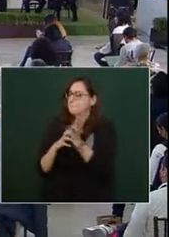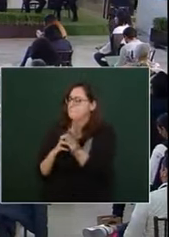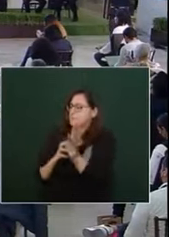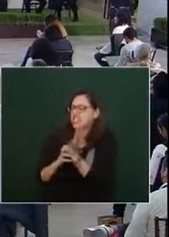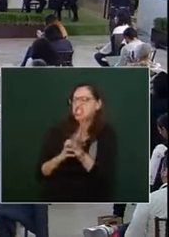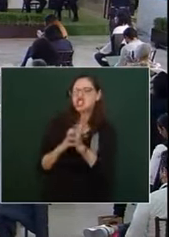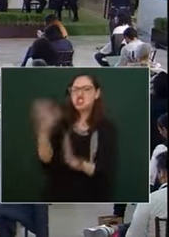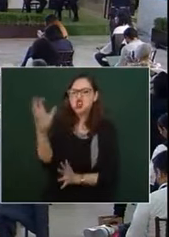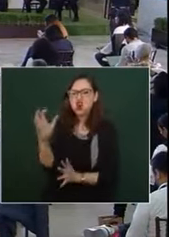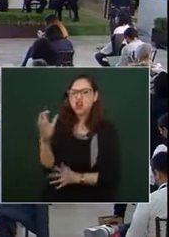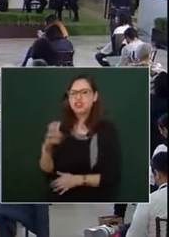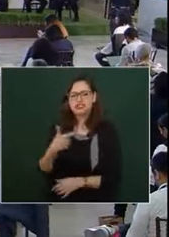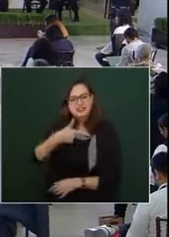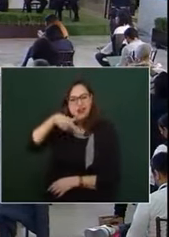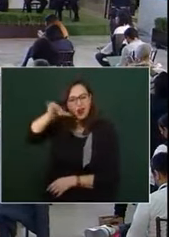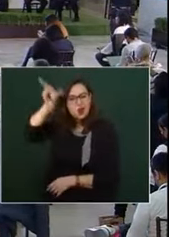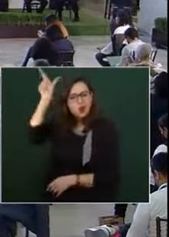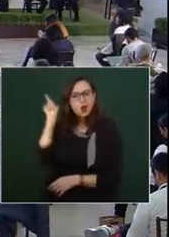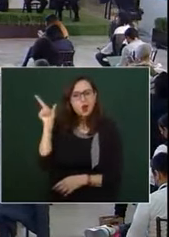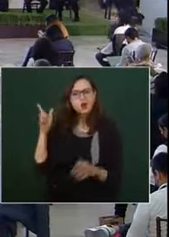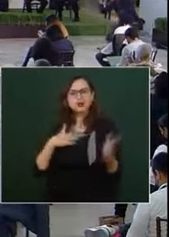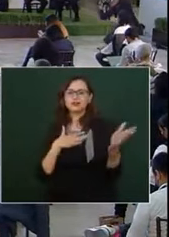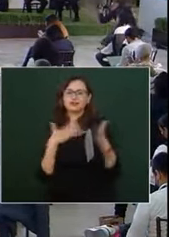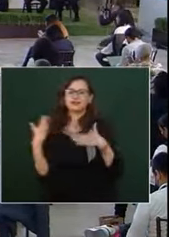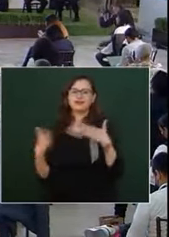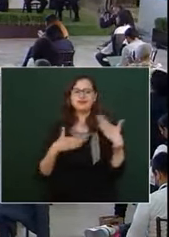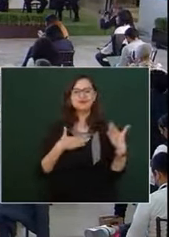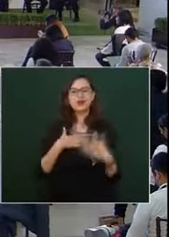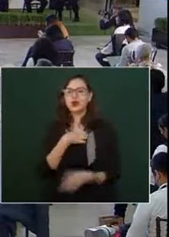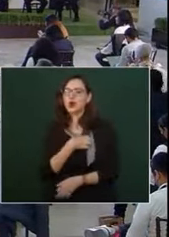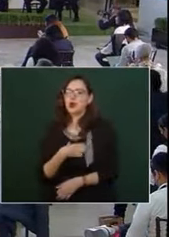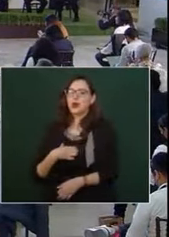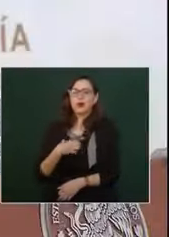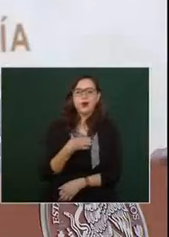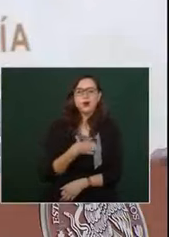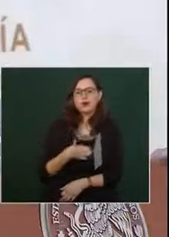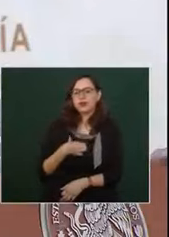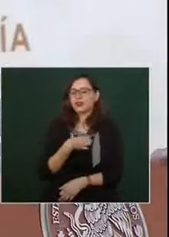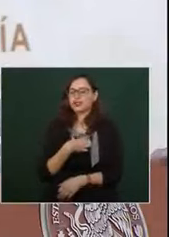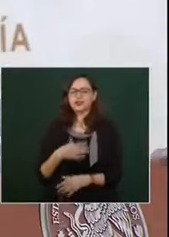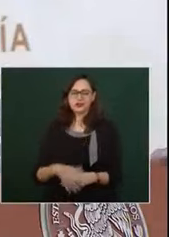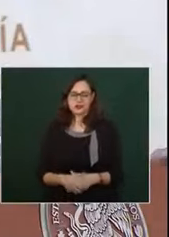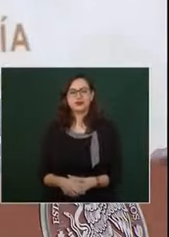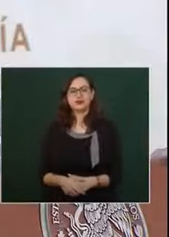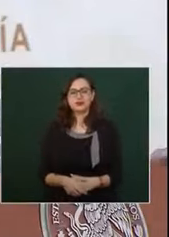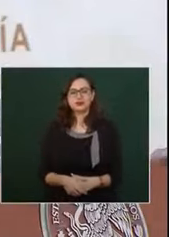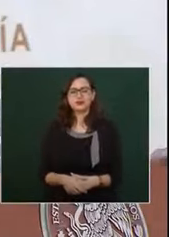del Tren Maya, de la refinería y del aeropuerto,